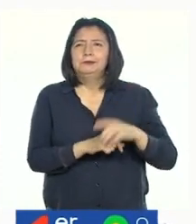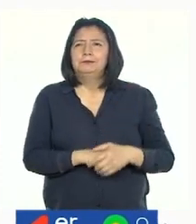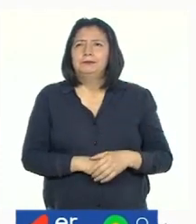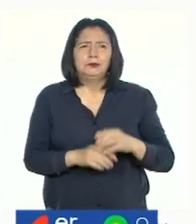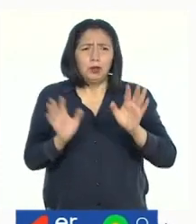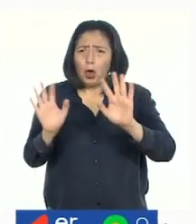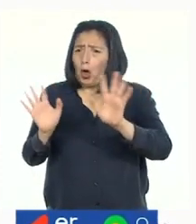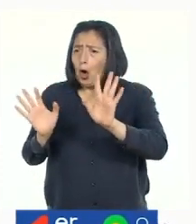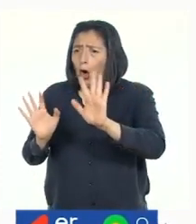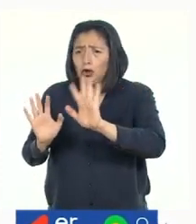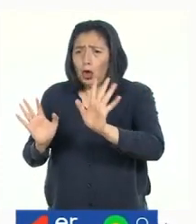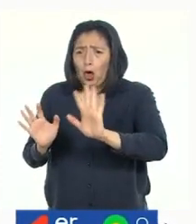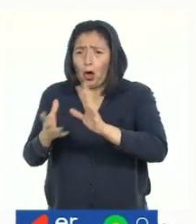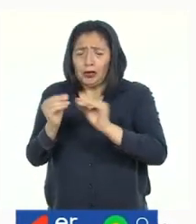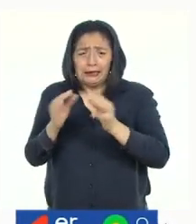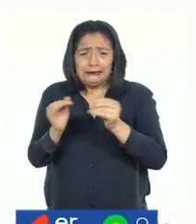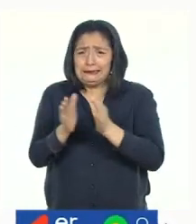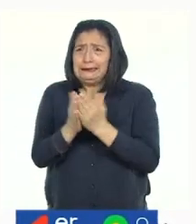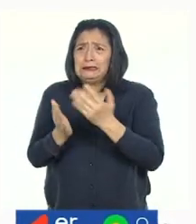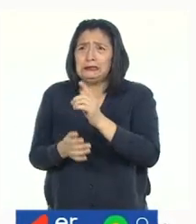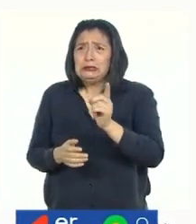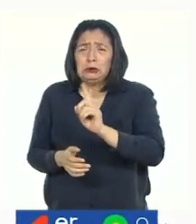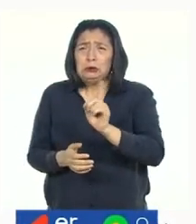¡No! ¡Los huevos!